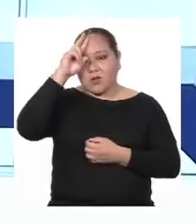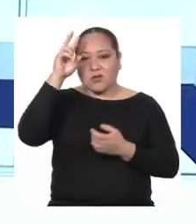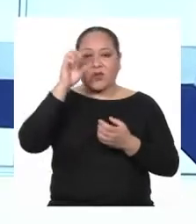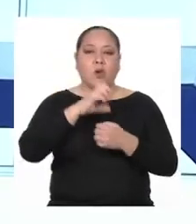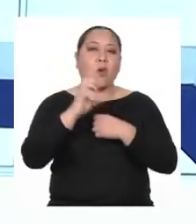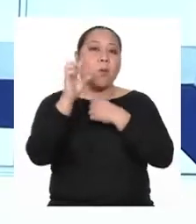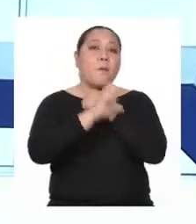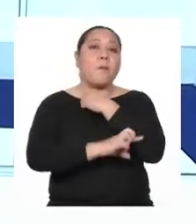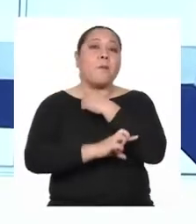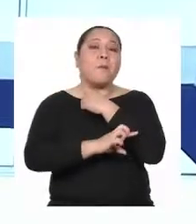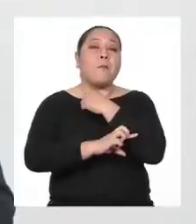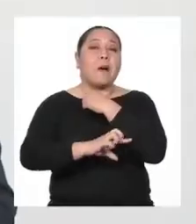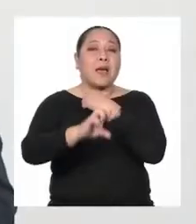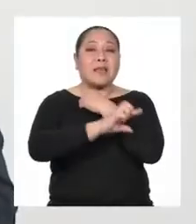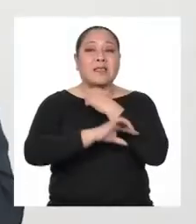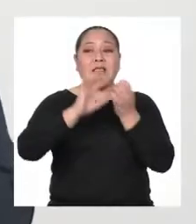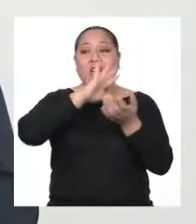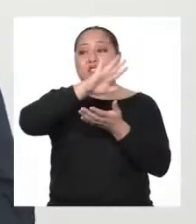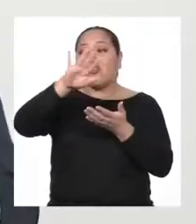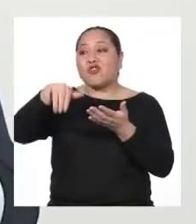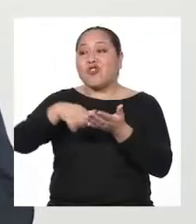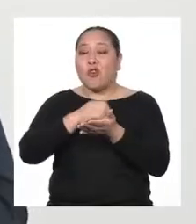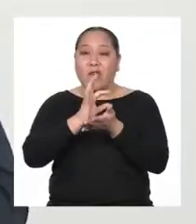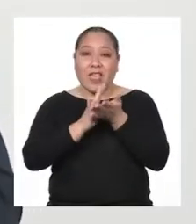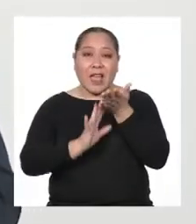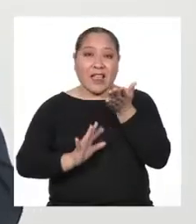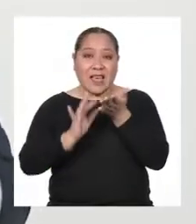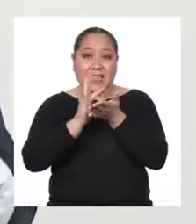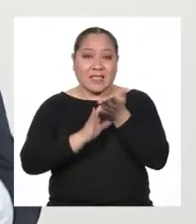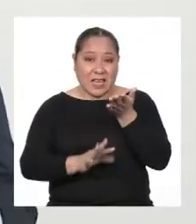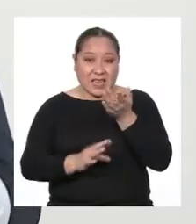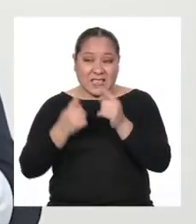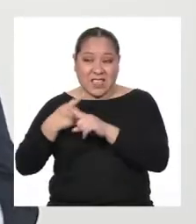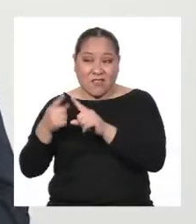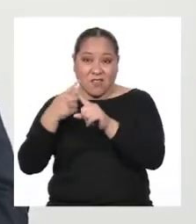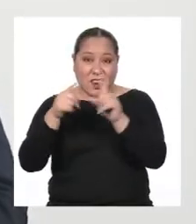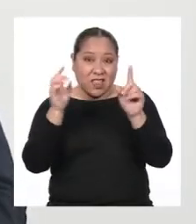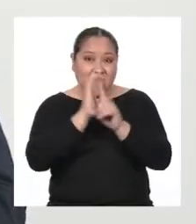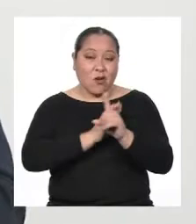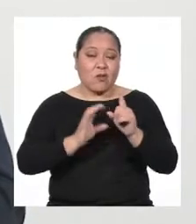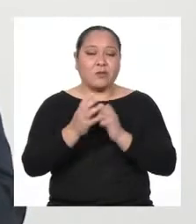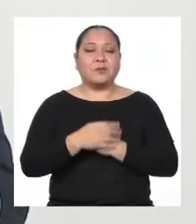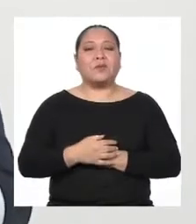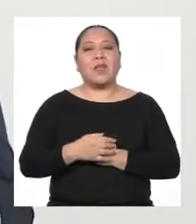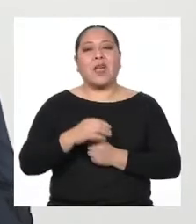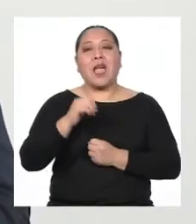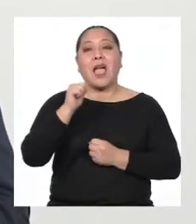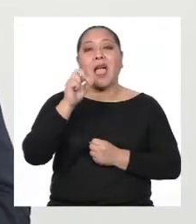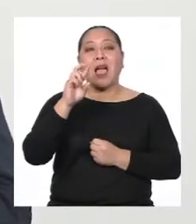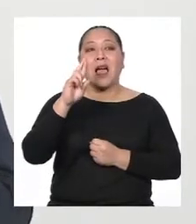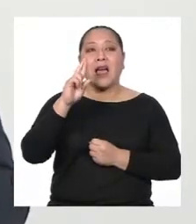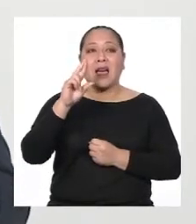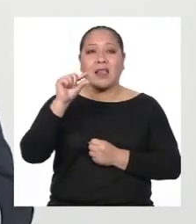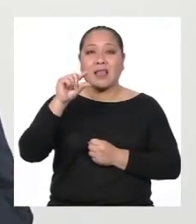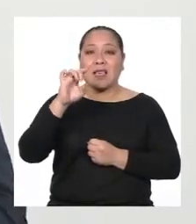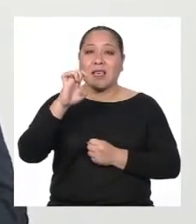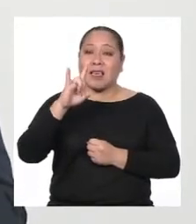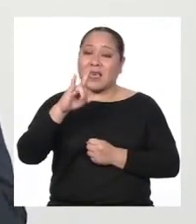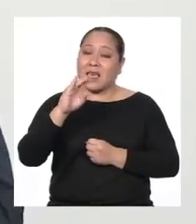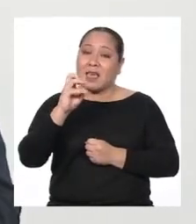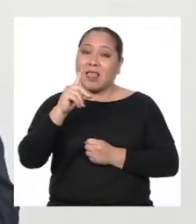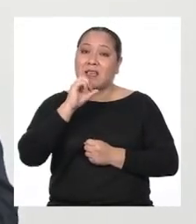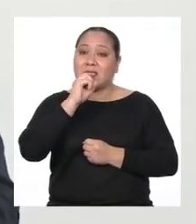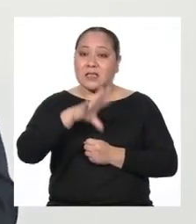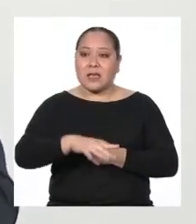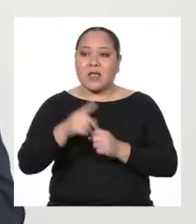todas las sangres Así es Yaremis José María Arguedas concebía la diversidad Como un factor